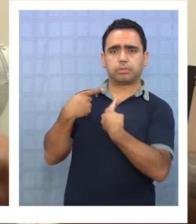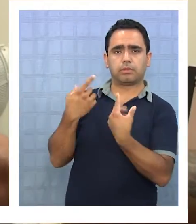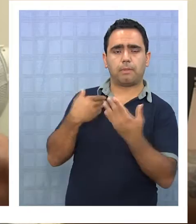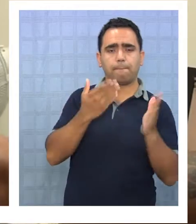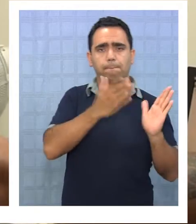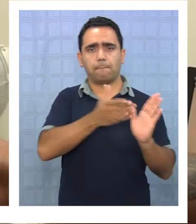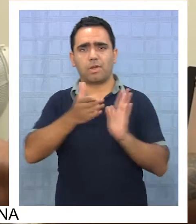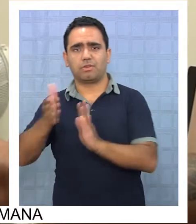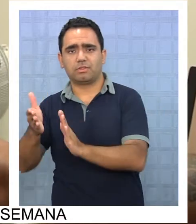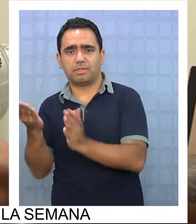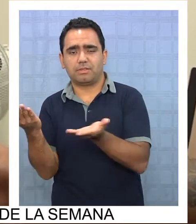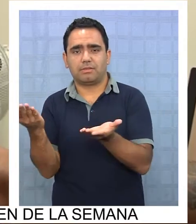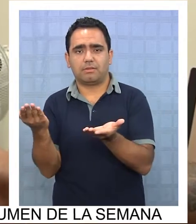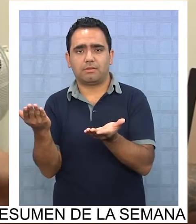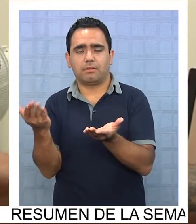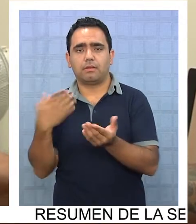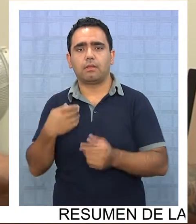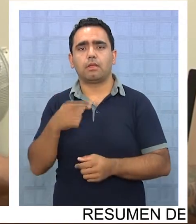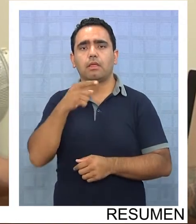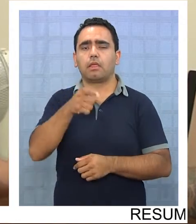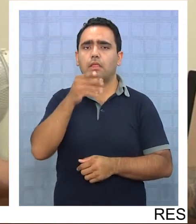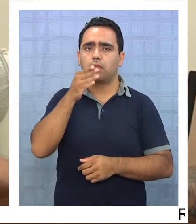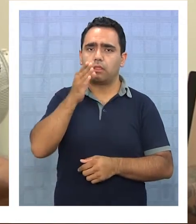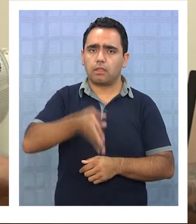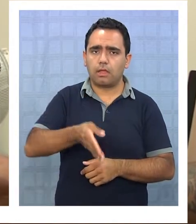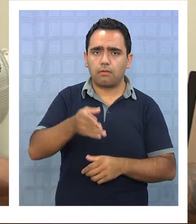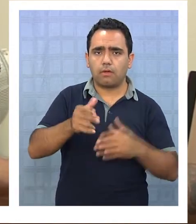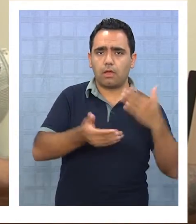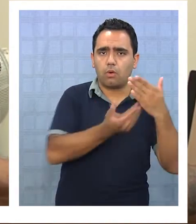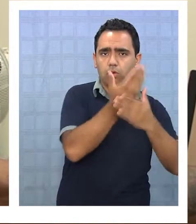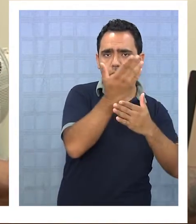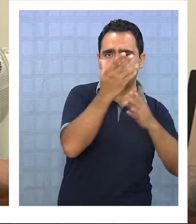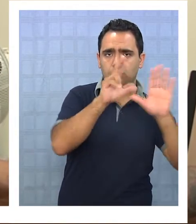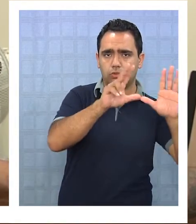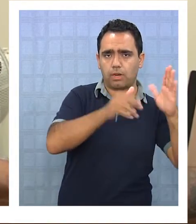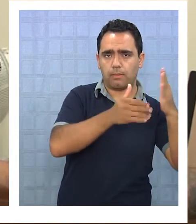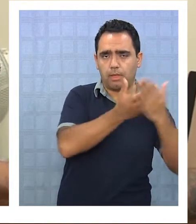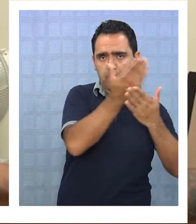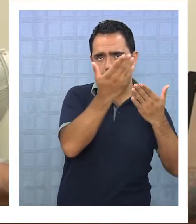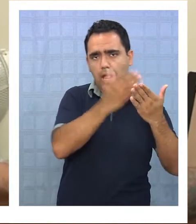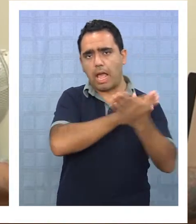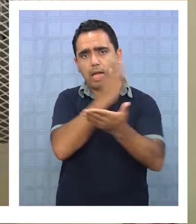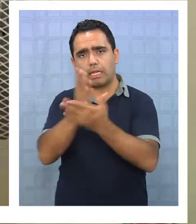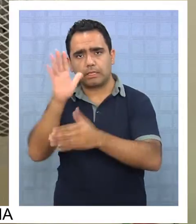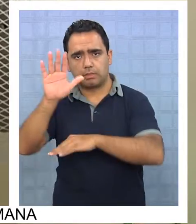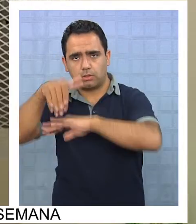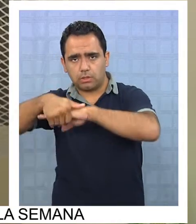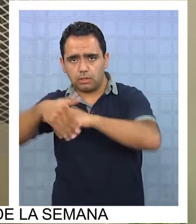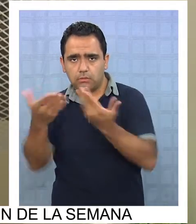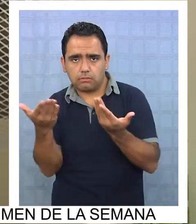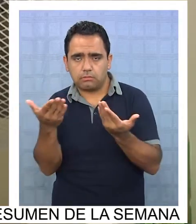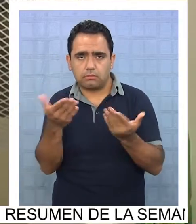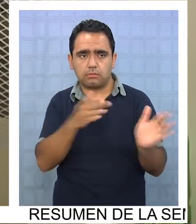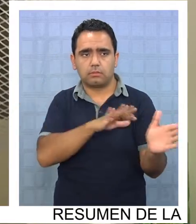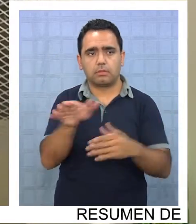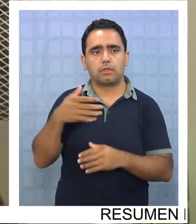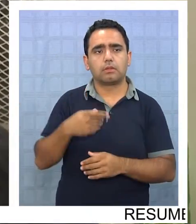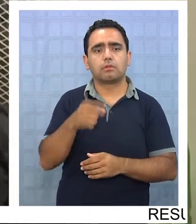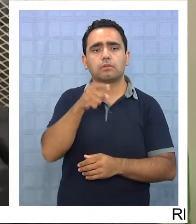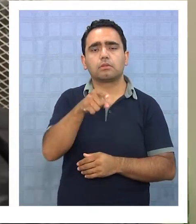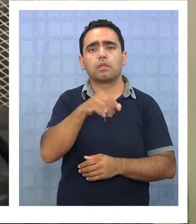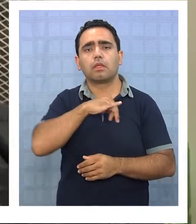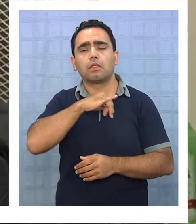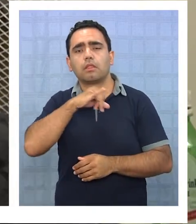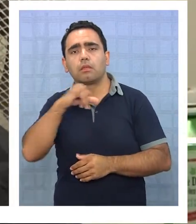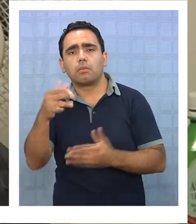con un proceso intencional que debería ocurrir desde las 8 de la mañana hasta las 4 de la tarde en sus escuelas. Manifiesta también que incluso podría